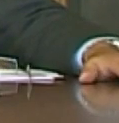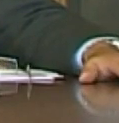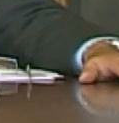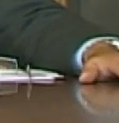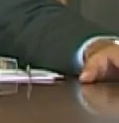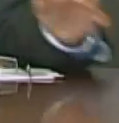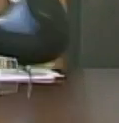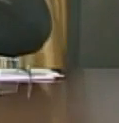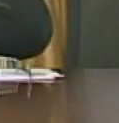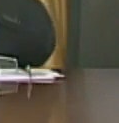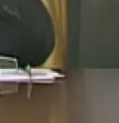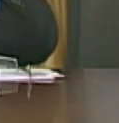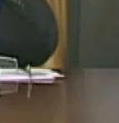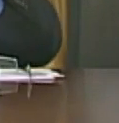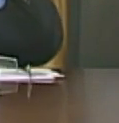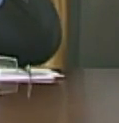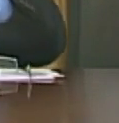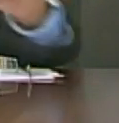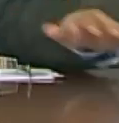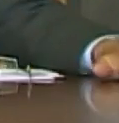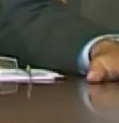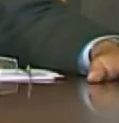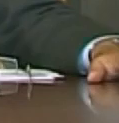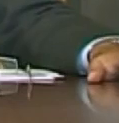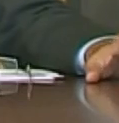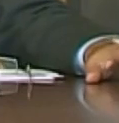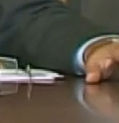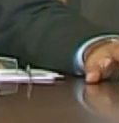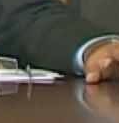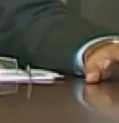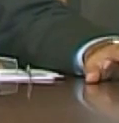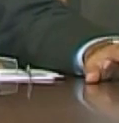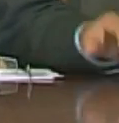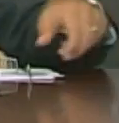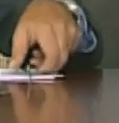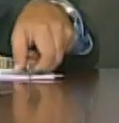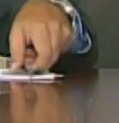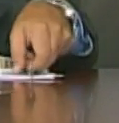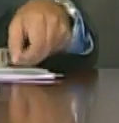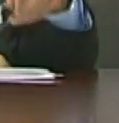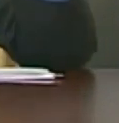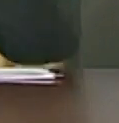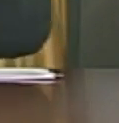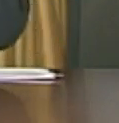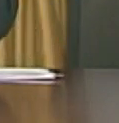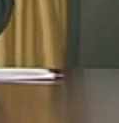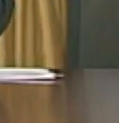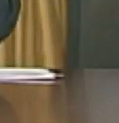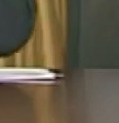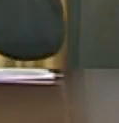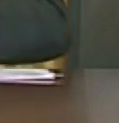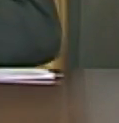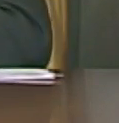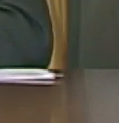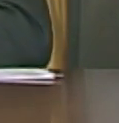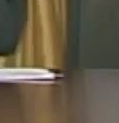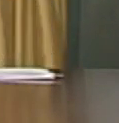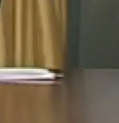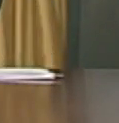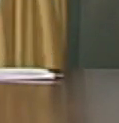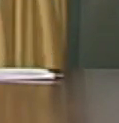nacionales y me tenía que organizar para eso ¿verdad? bueno igualmente en la vicepresidencia